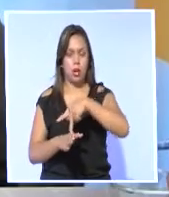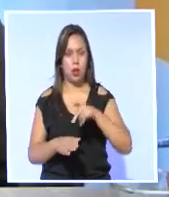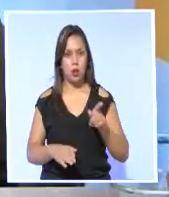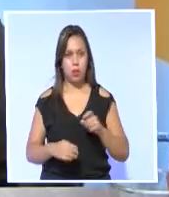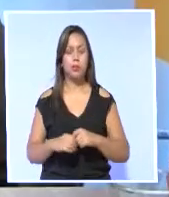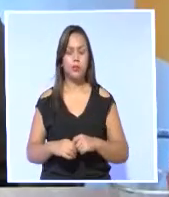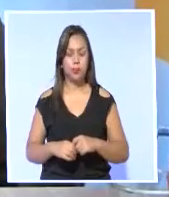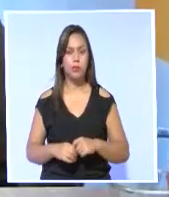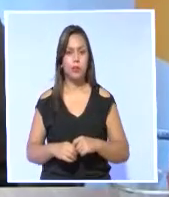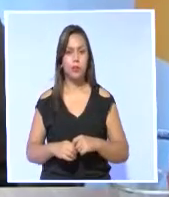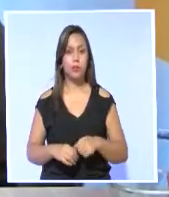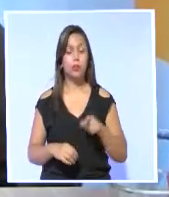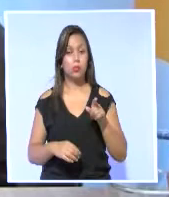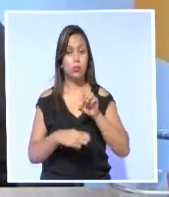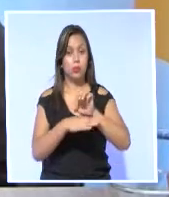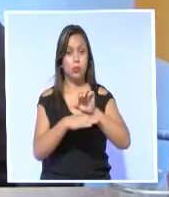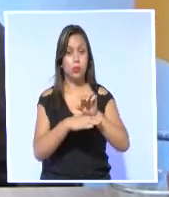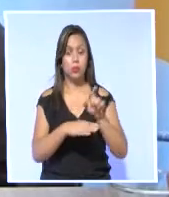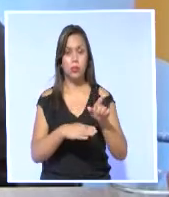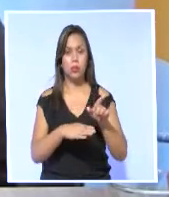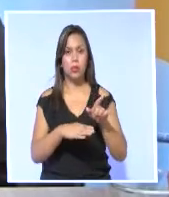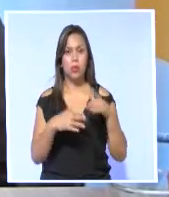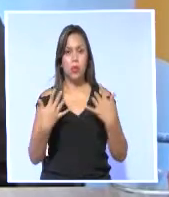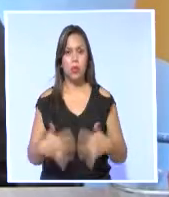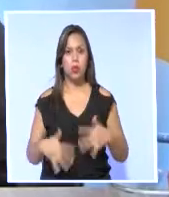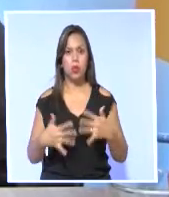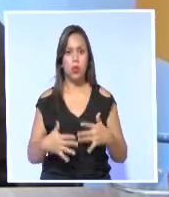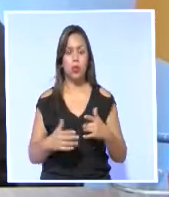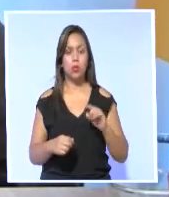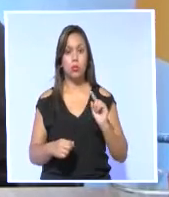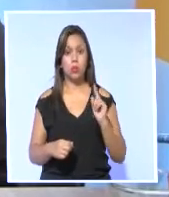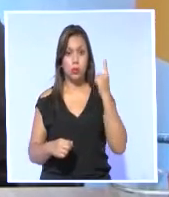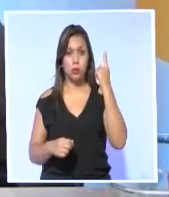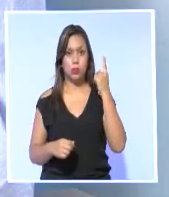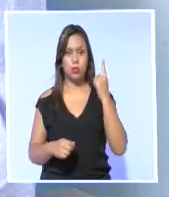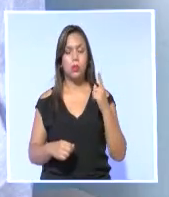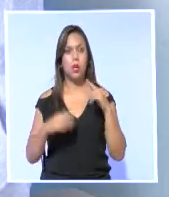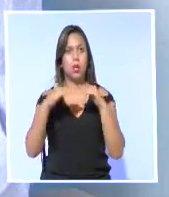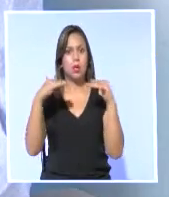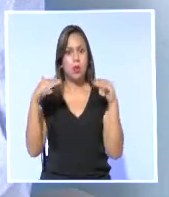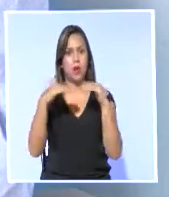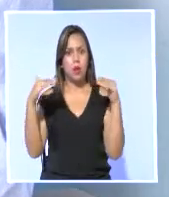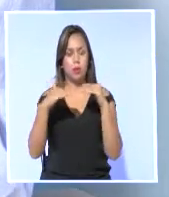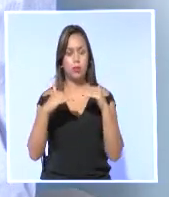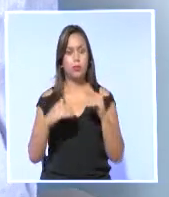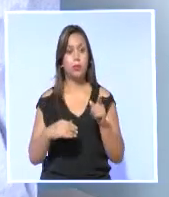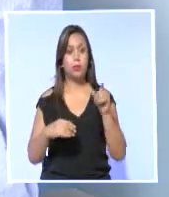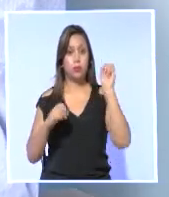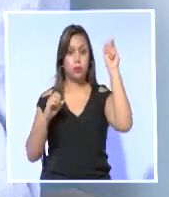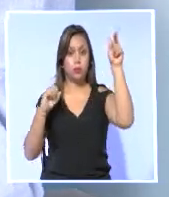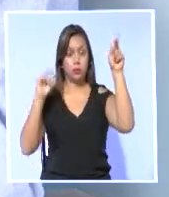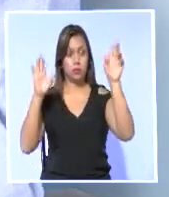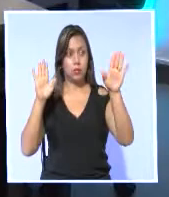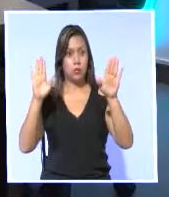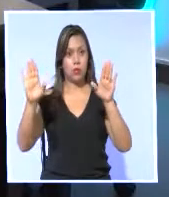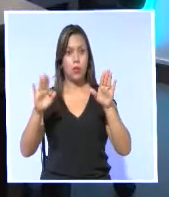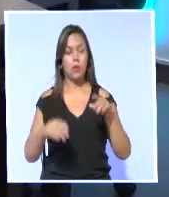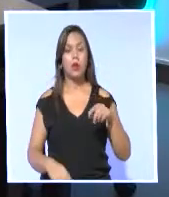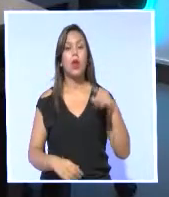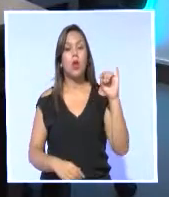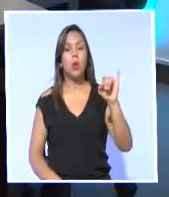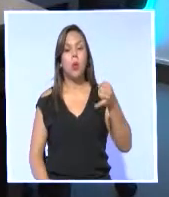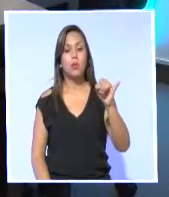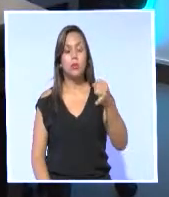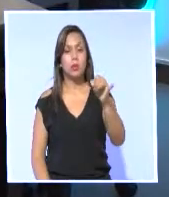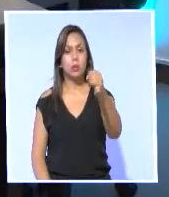Orgullosos de que el Ecuador tiene una red sísmica de primer nivel. El programa Termómetro Ciudadano es transmitido los días